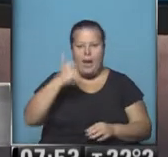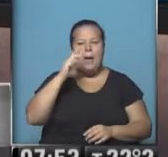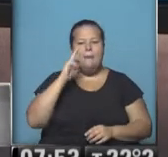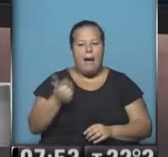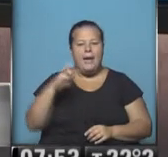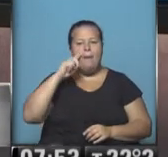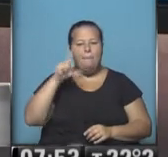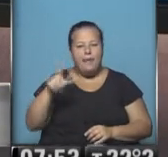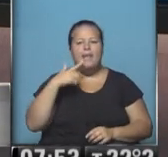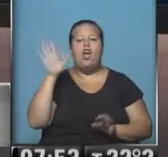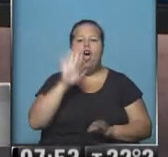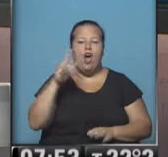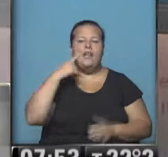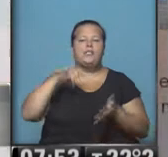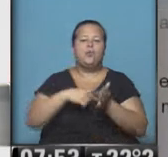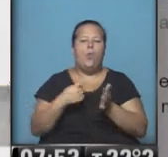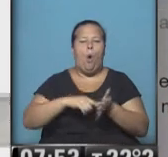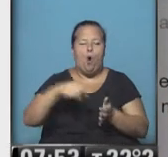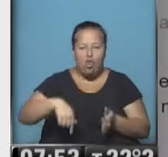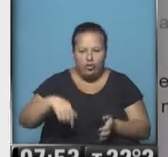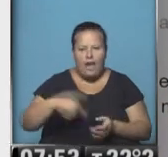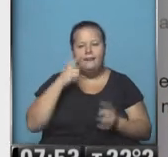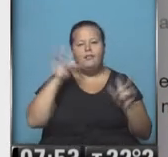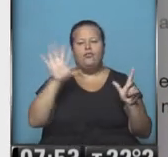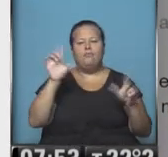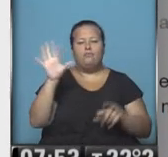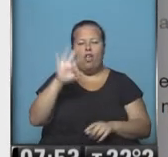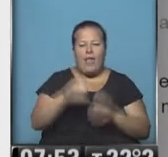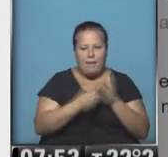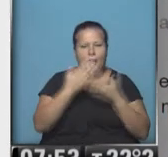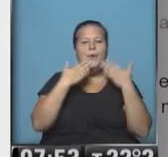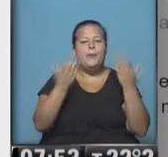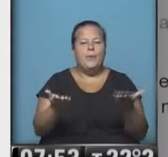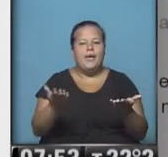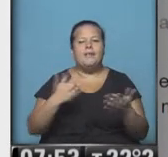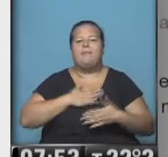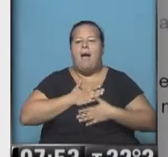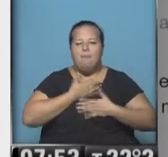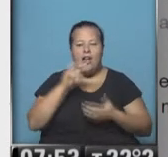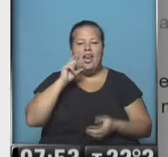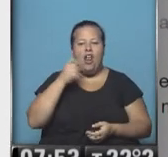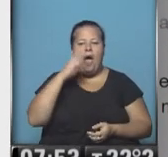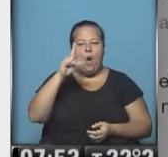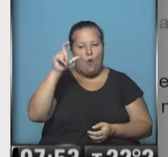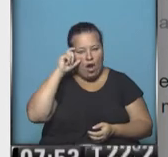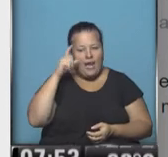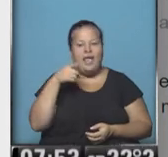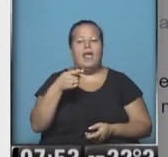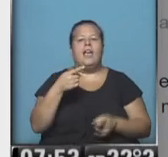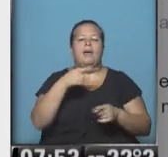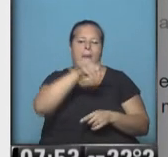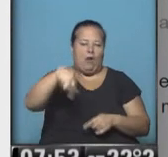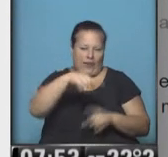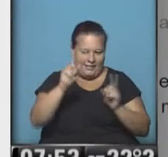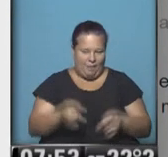Carla Pil dice, hola, desde la ciudad de Buenos Aires te vemos todas las mañanas. Un beso gigante al amor de mi vida, Nicolás Boul, y